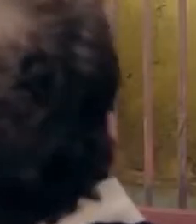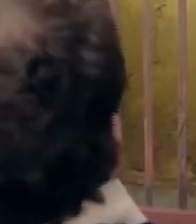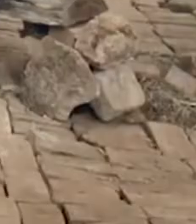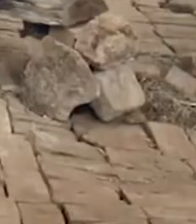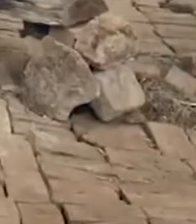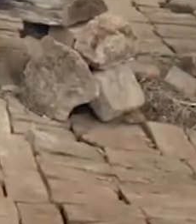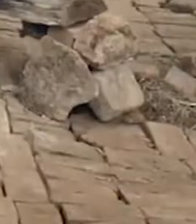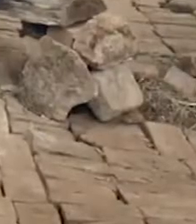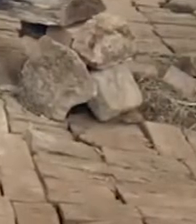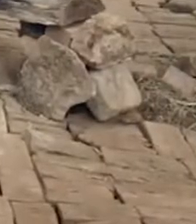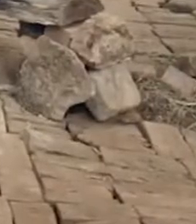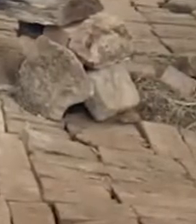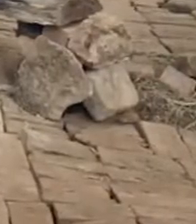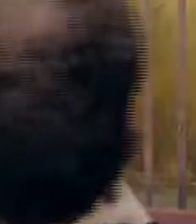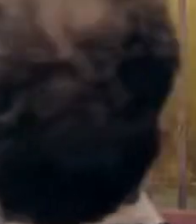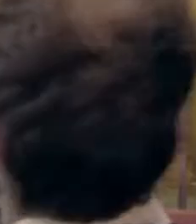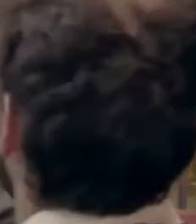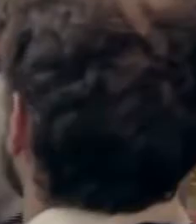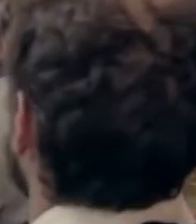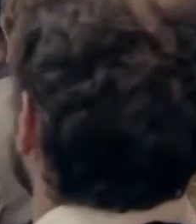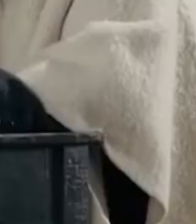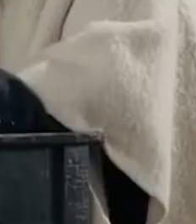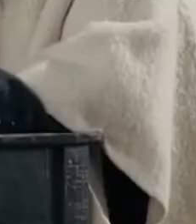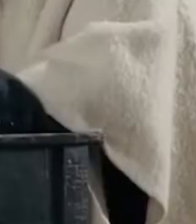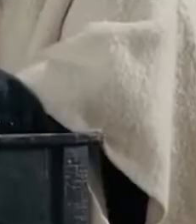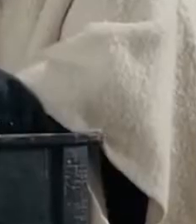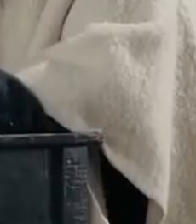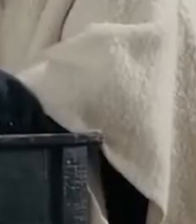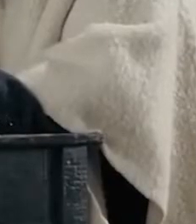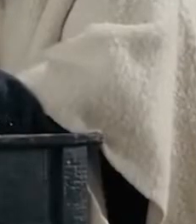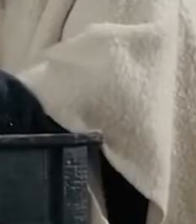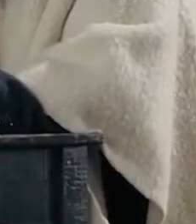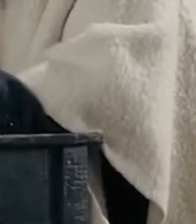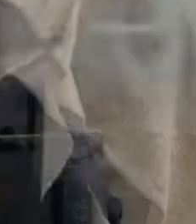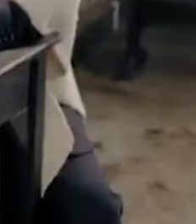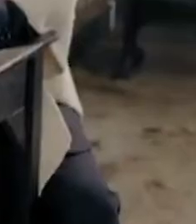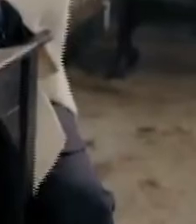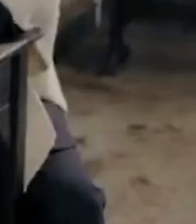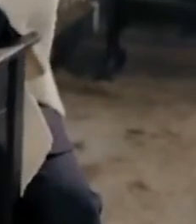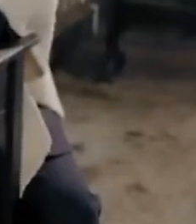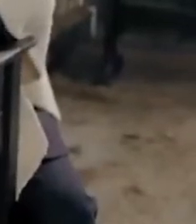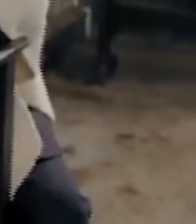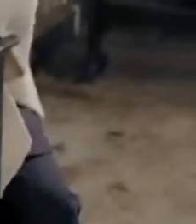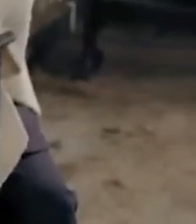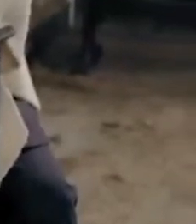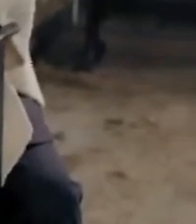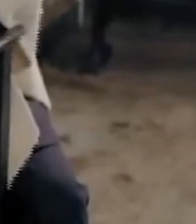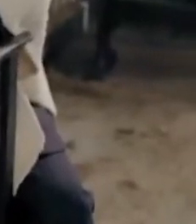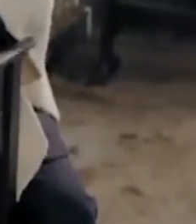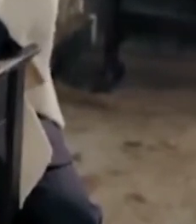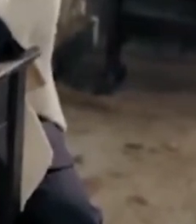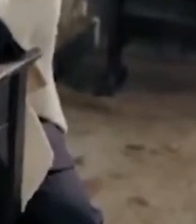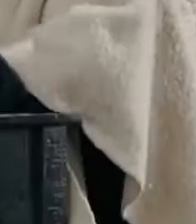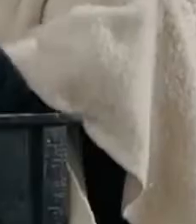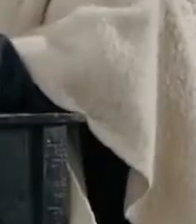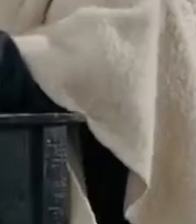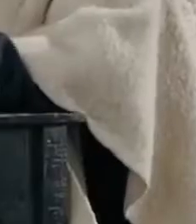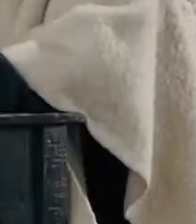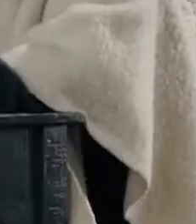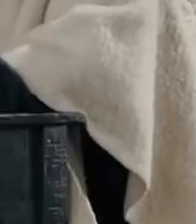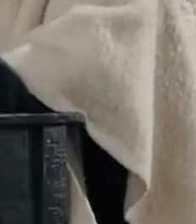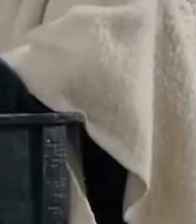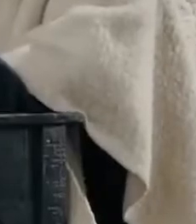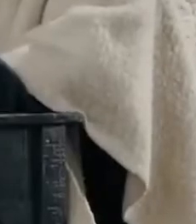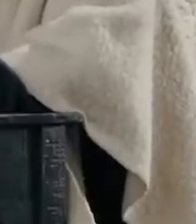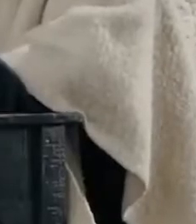educación y el campo son lo primero como dice mi general y los periódicos siempre dicen la verdad porque ellos son muy investigadores esos señores de los